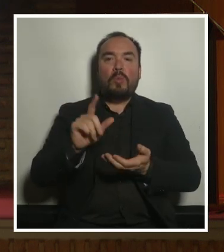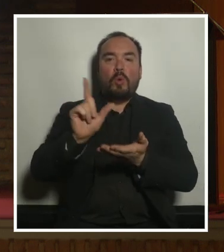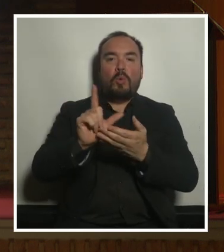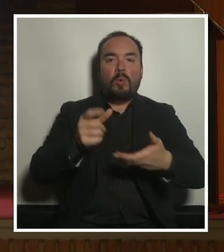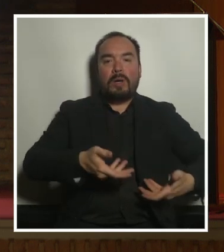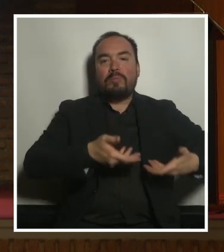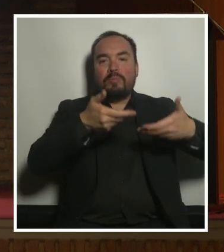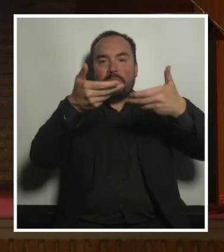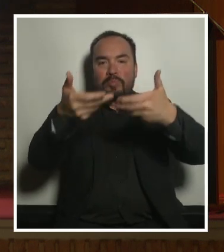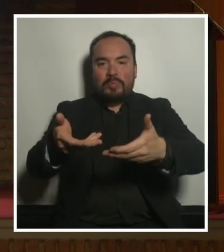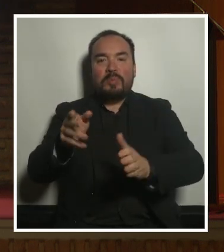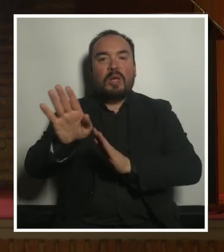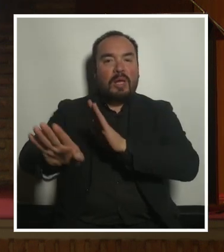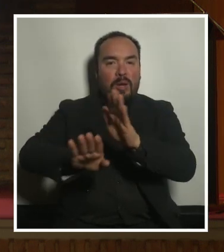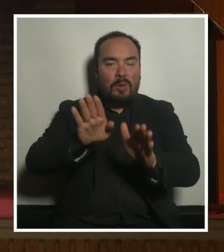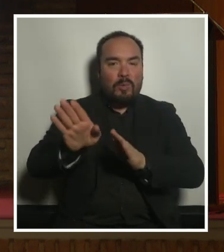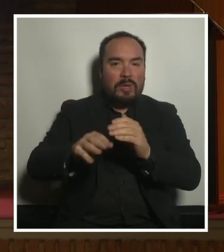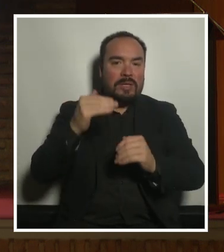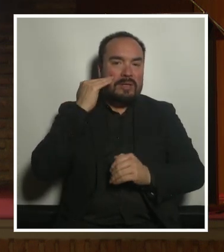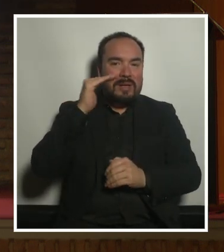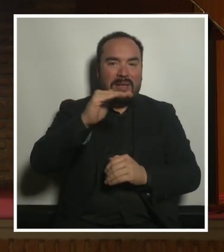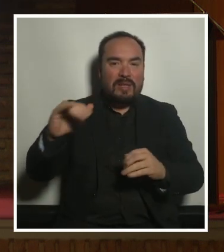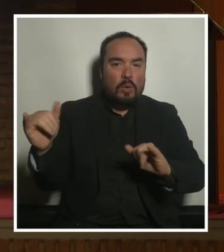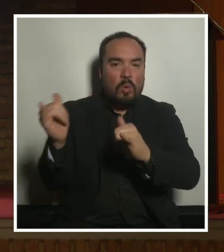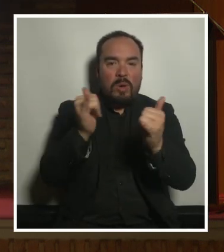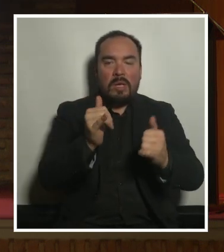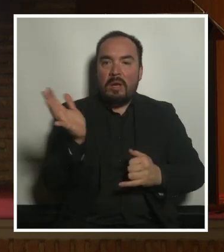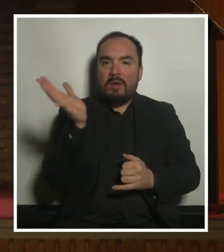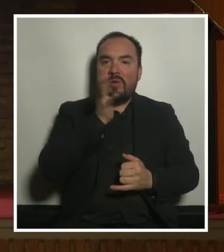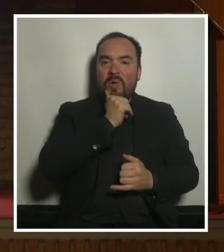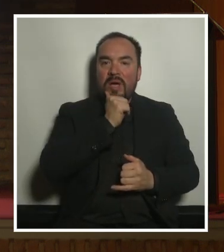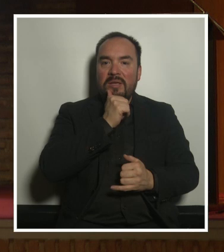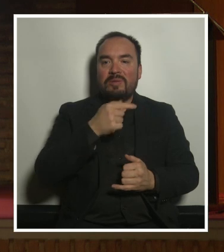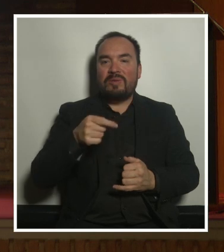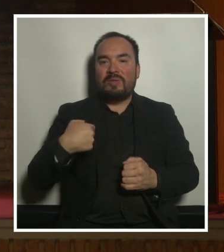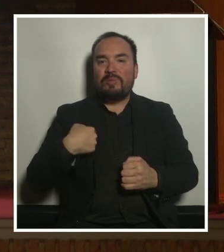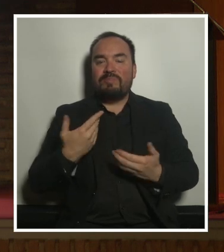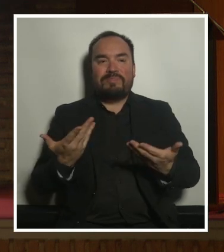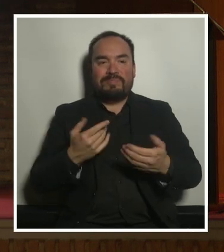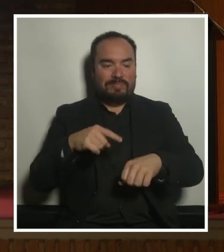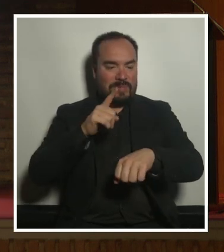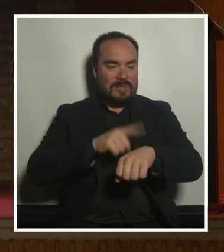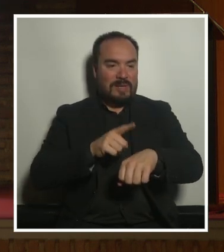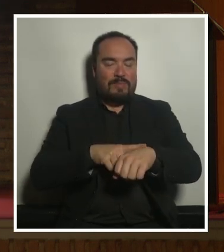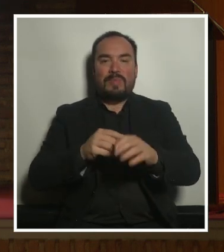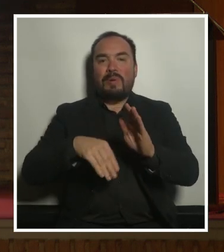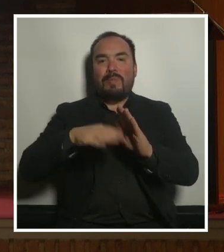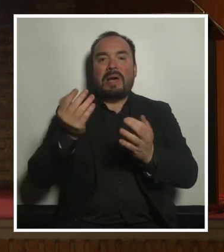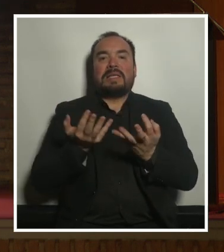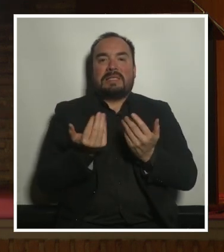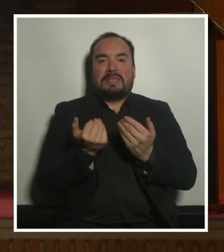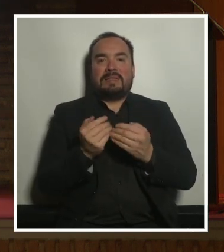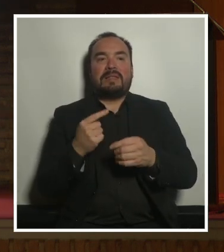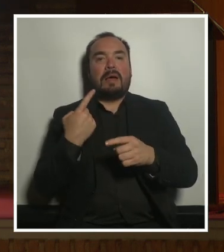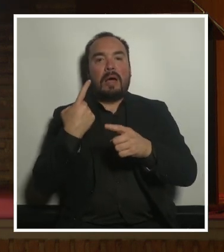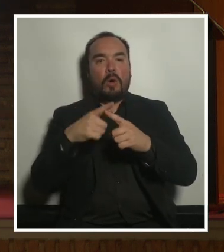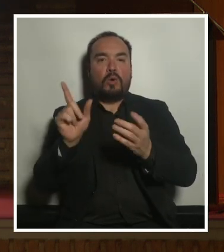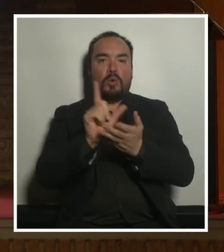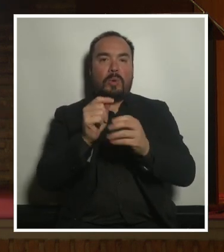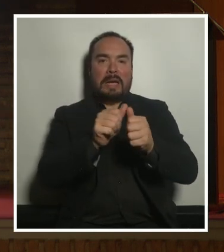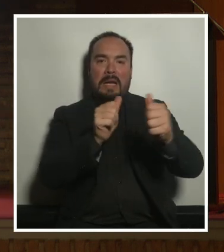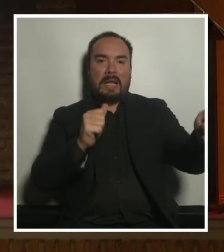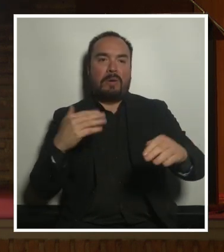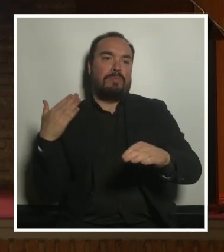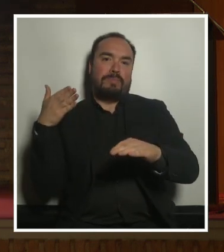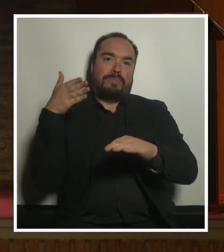si no tienes la guardería vas a necesitar o más tiempo para desplazarte a otro barrio o vas a necesitar de un entramado